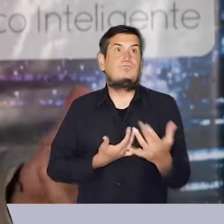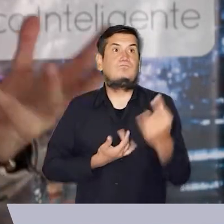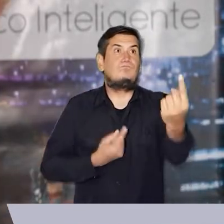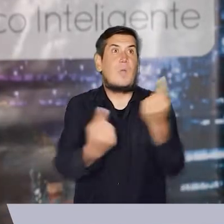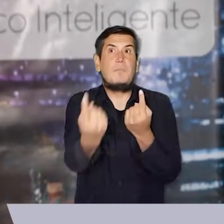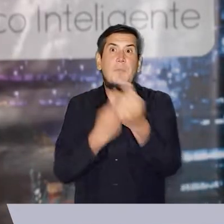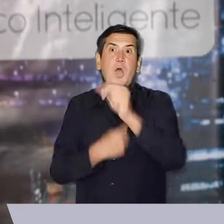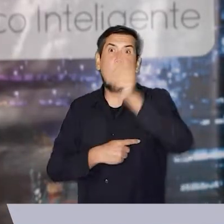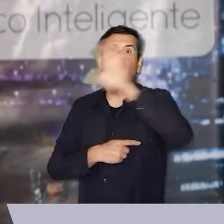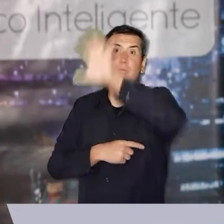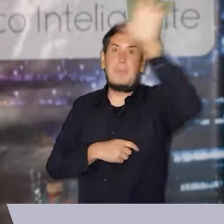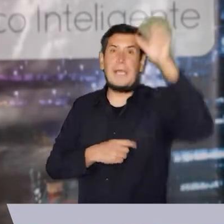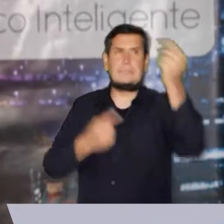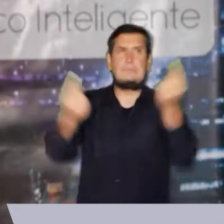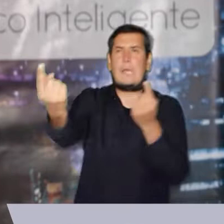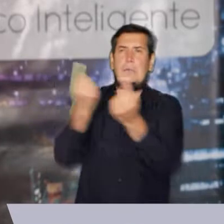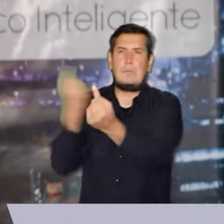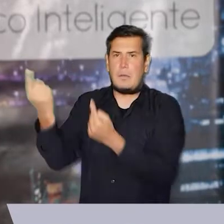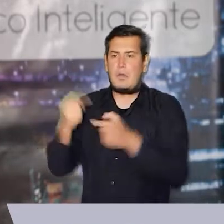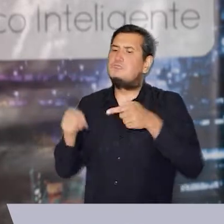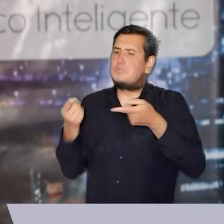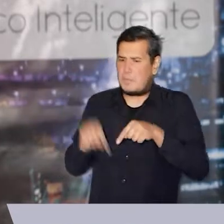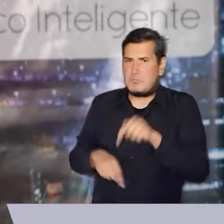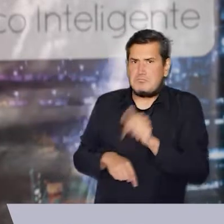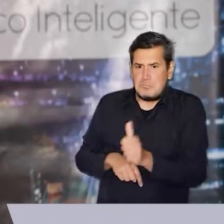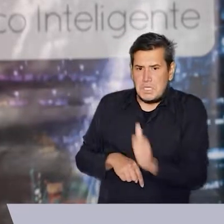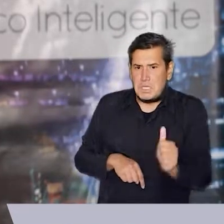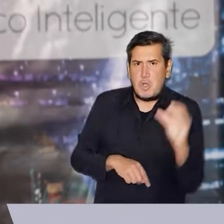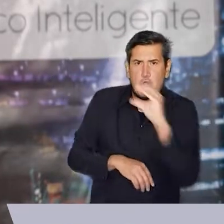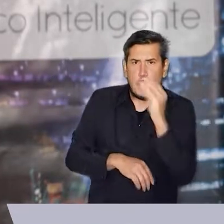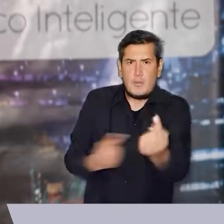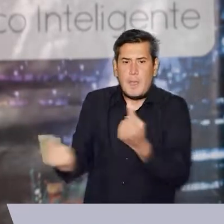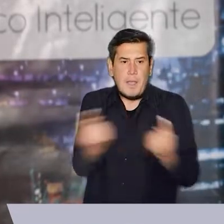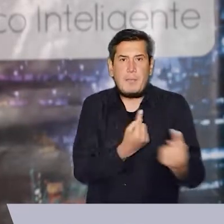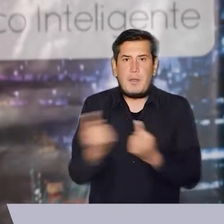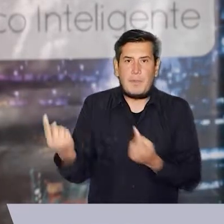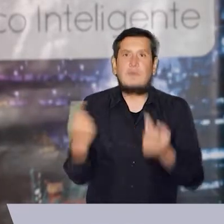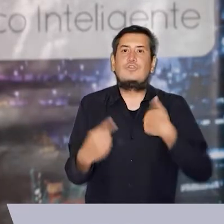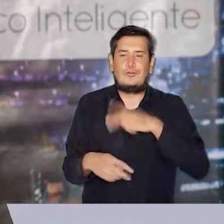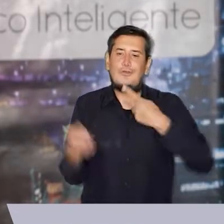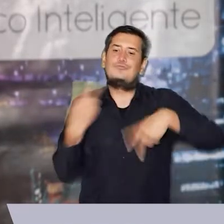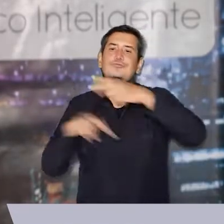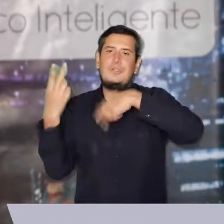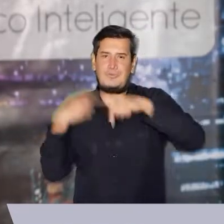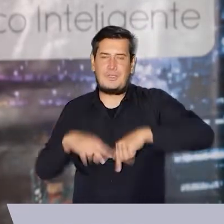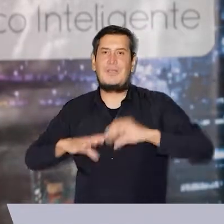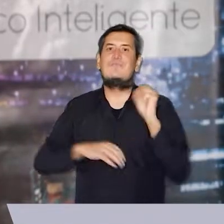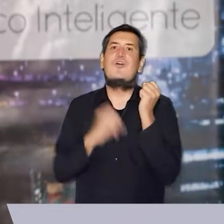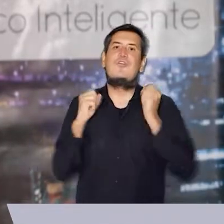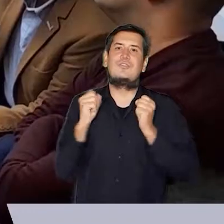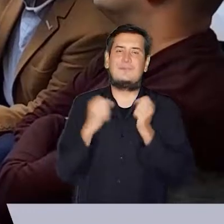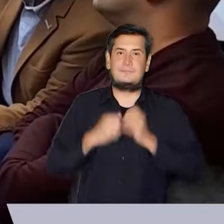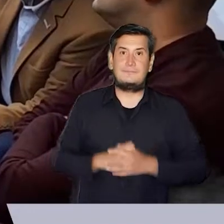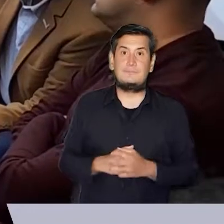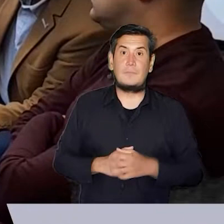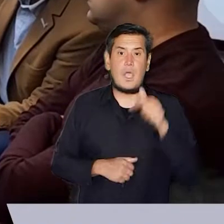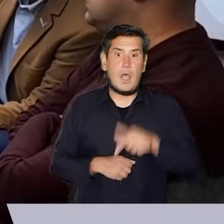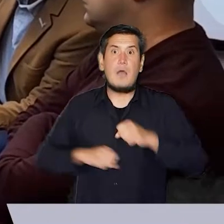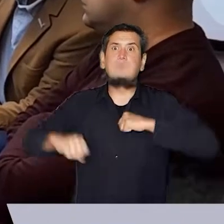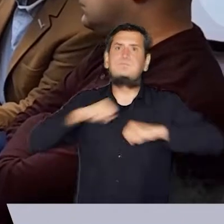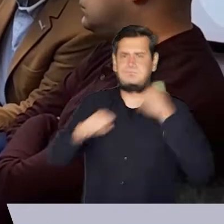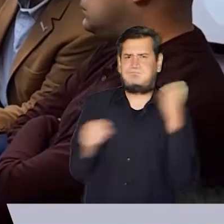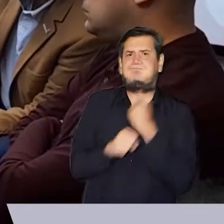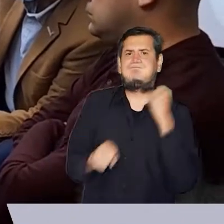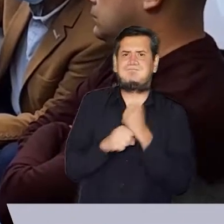para la gran cantidad de extranjeros que llegan, pero también como nosotros mismos colombianos, hacemos turismo interno en el país. Esta alianza